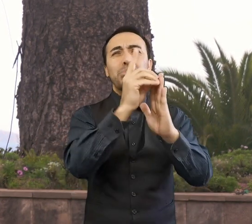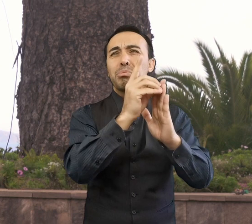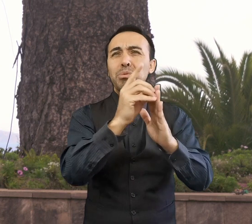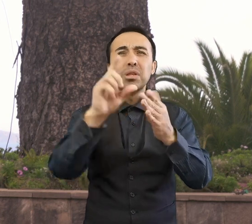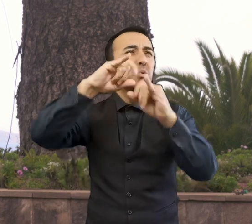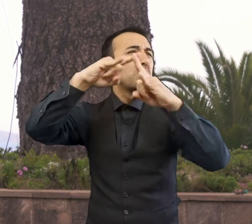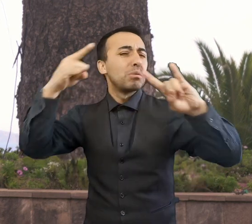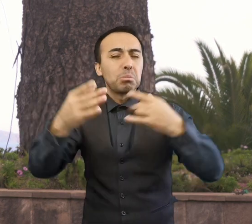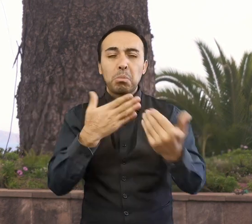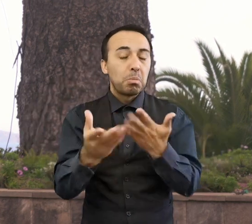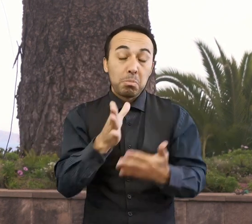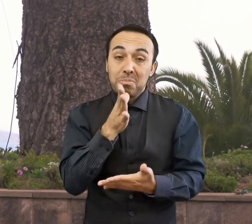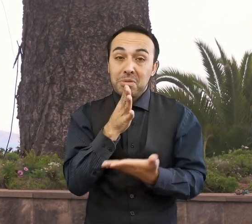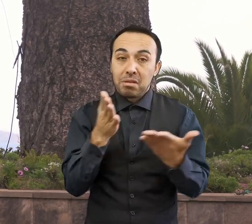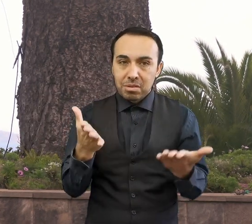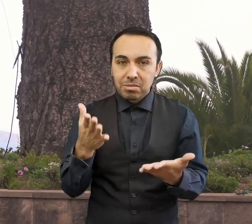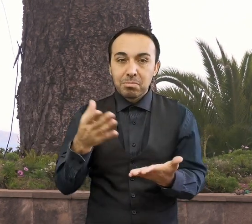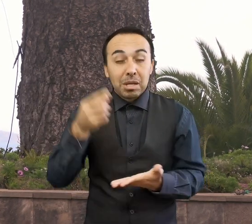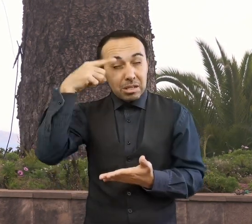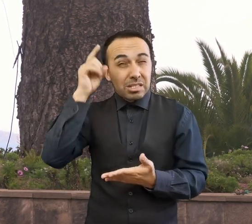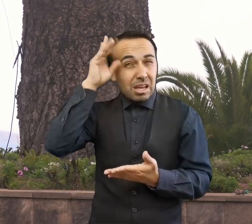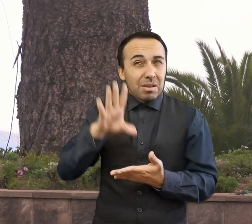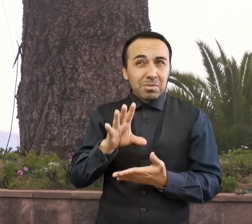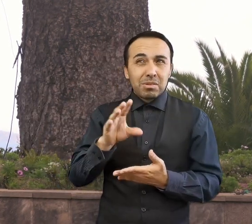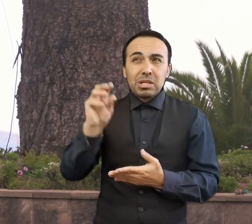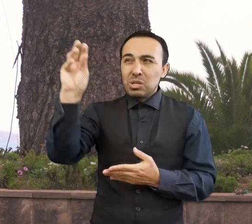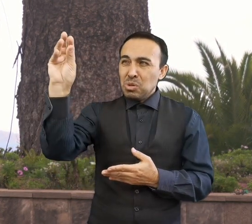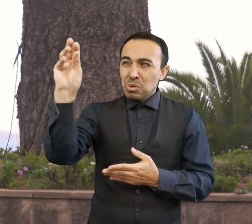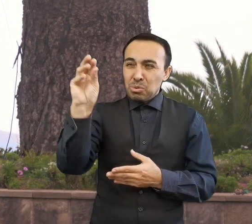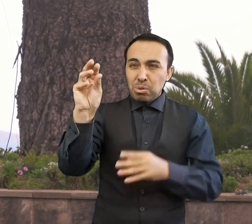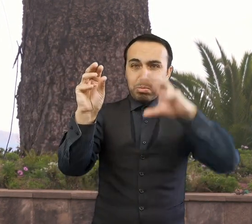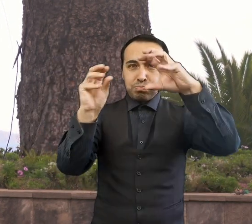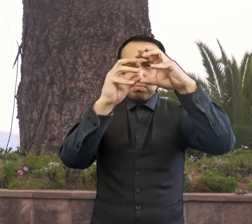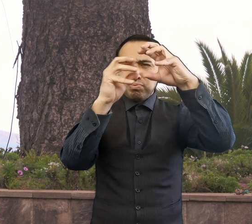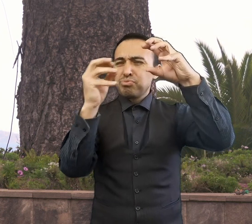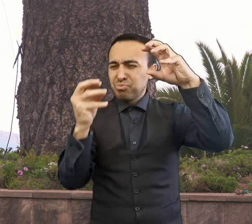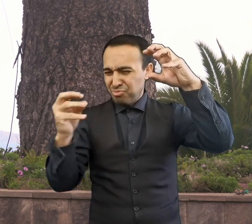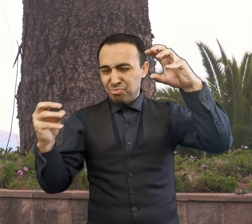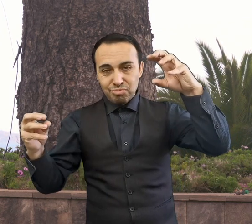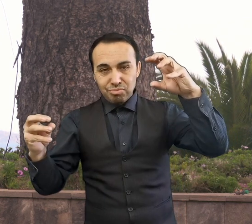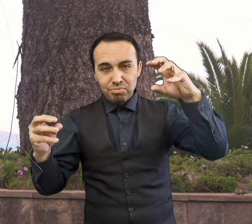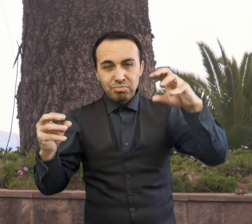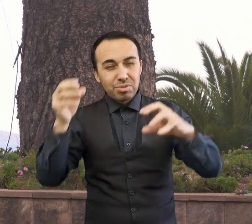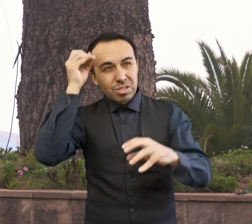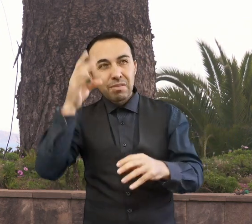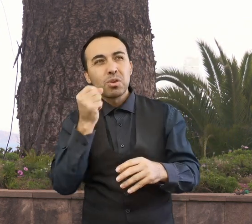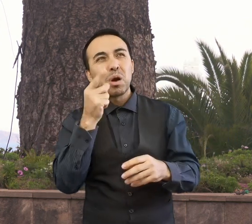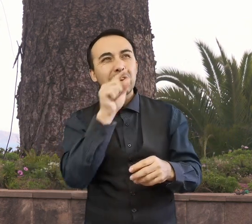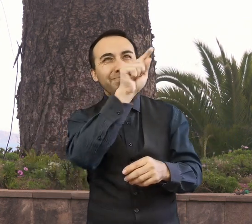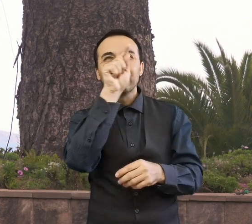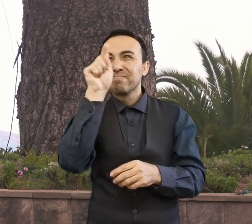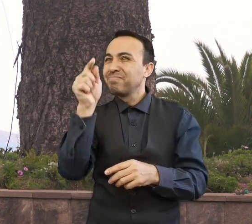asteroides, pero establecer concretamente de cuáles no es algo fácil. Un aspecto interesante de los